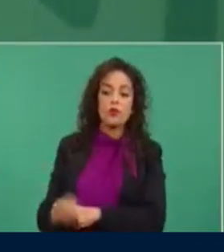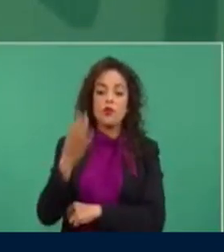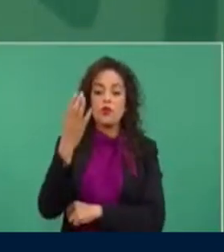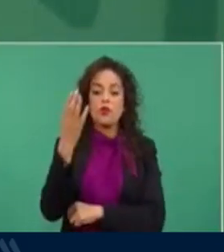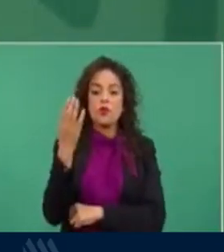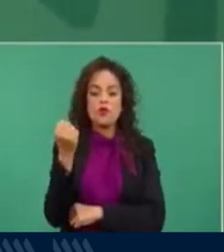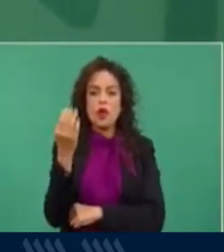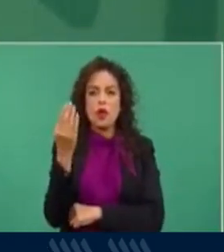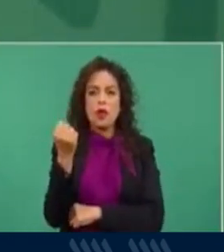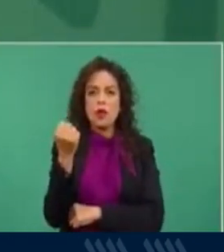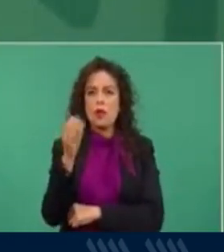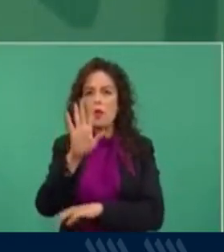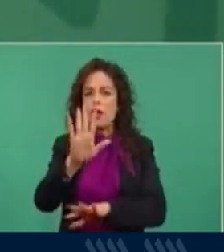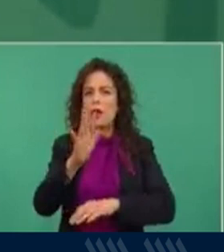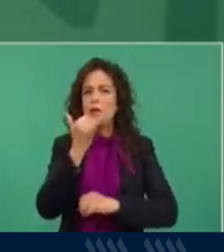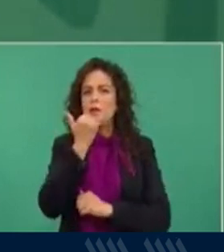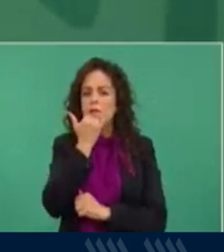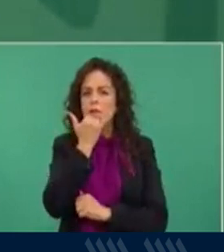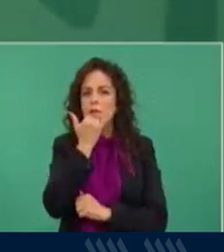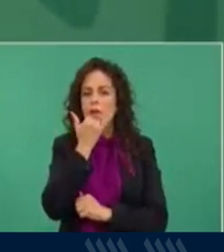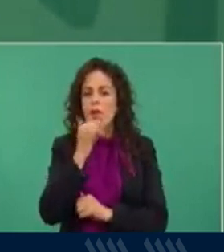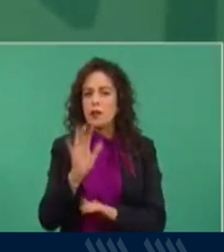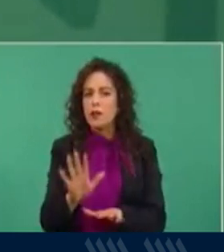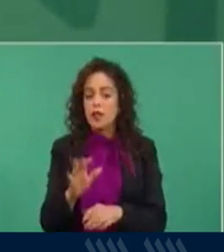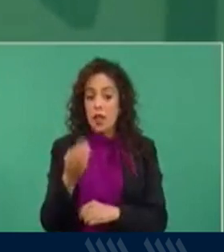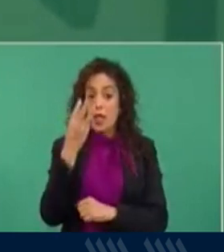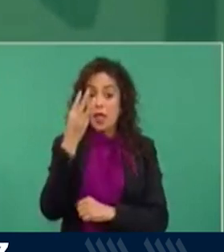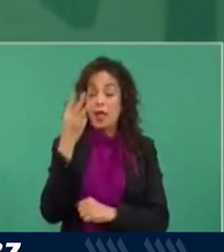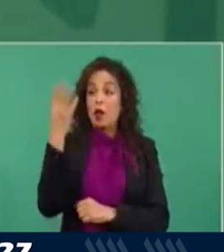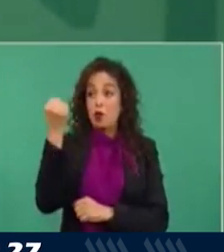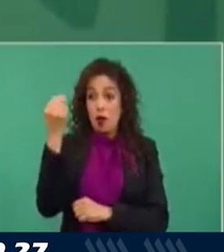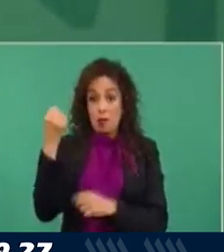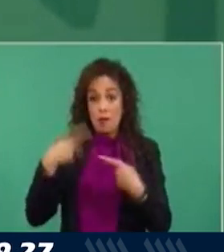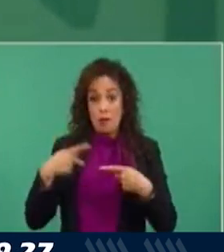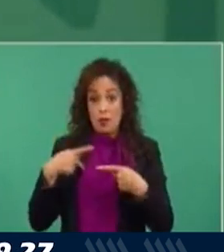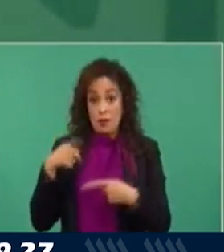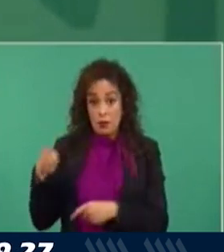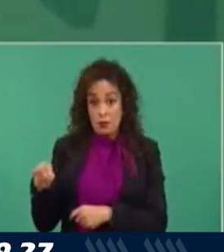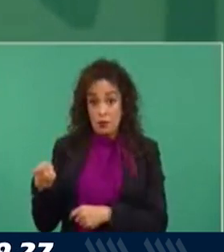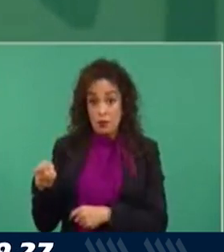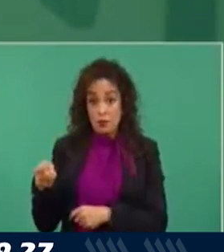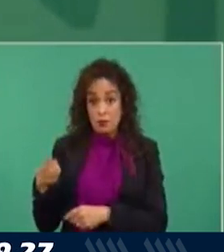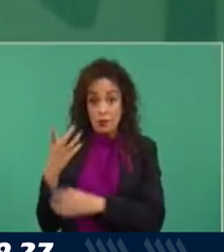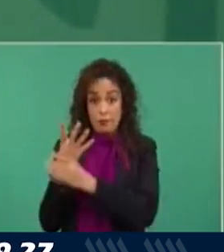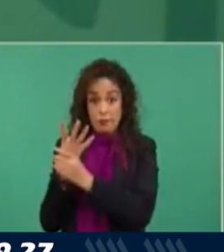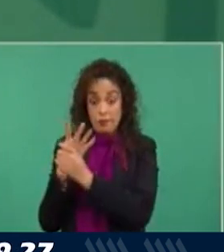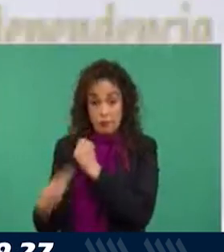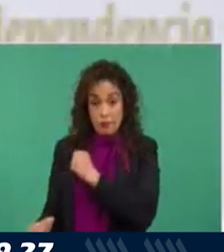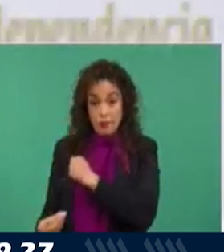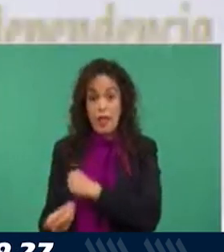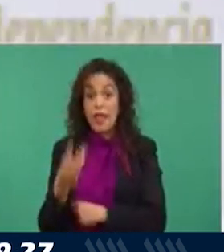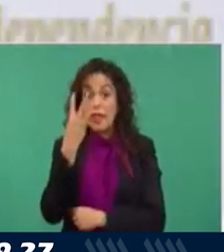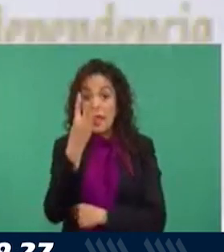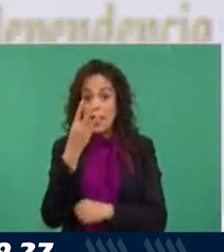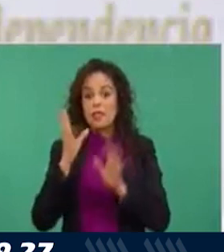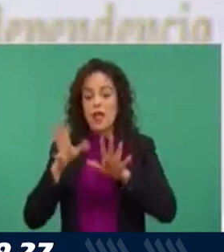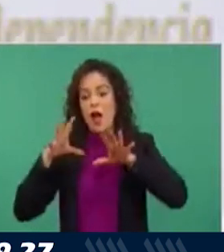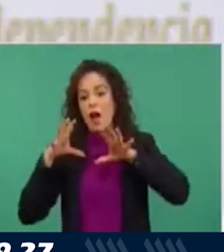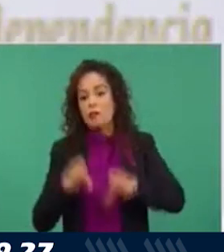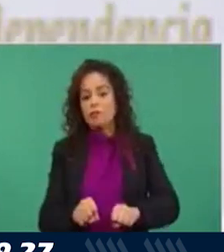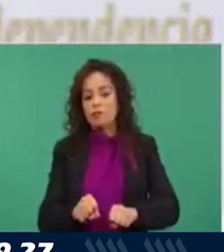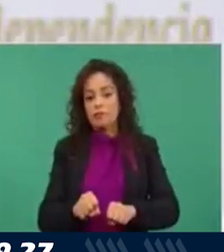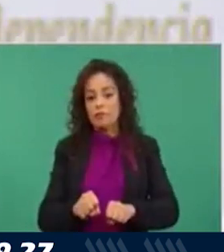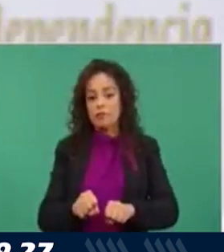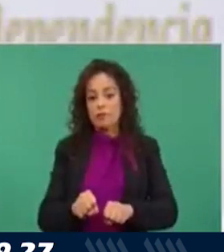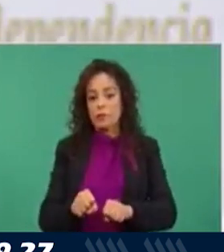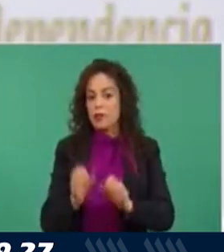perdón, a tres de nueve de los fugazos. Ya, hoy en